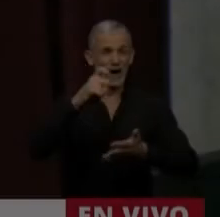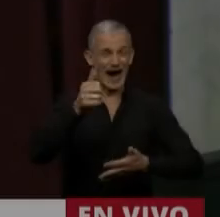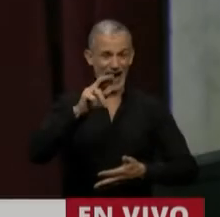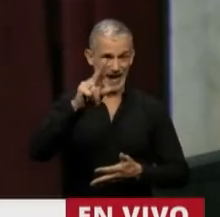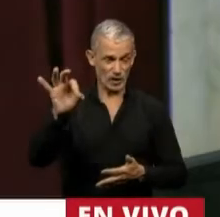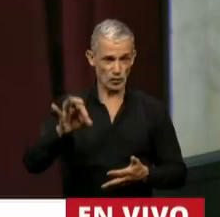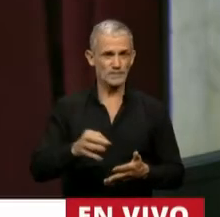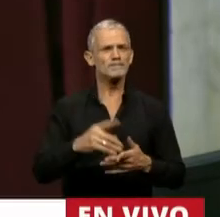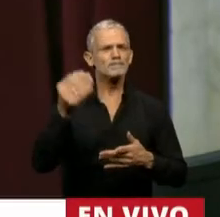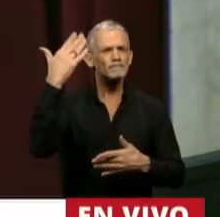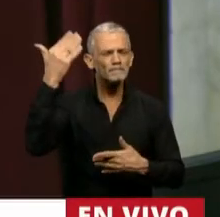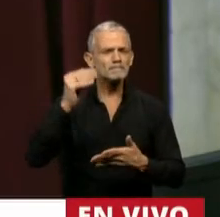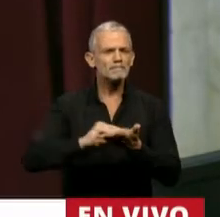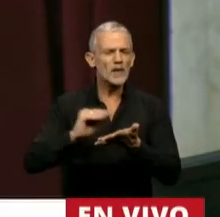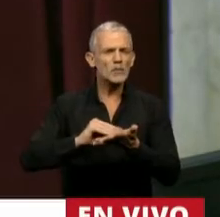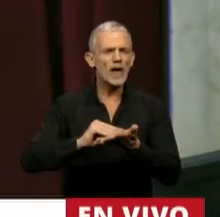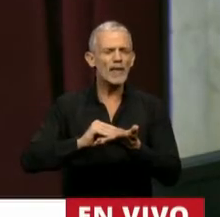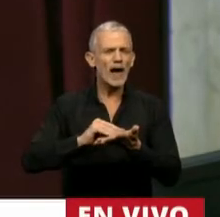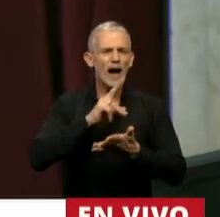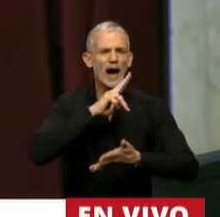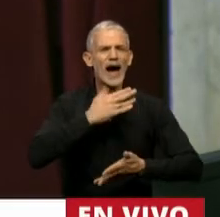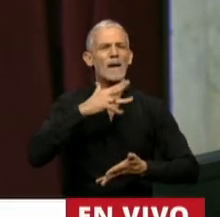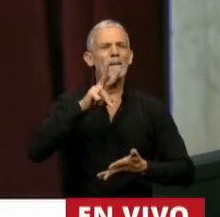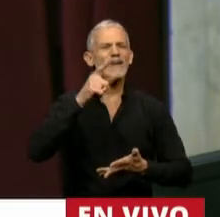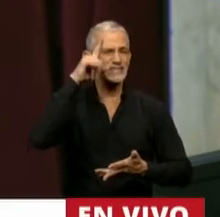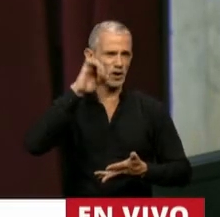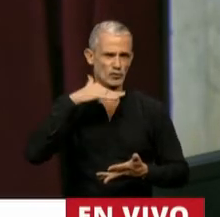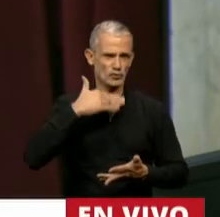En el uso de la palabra, la diputada Fernanda Vallejos.